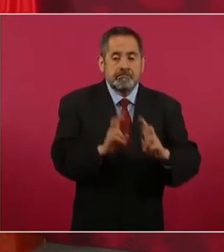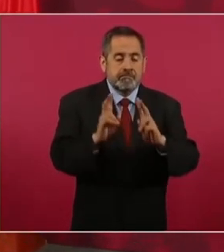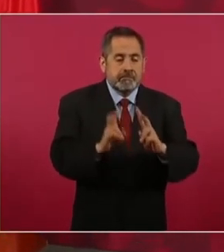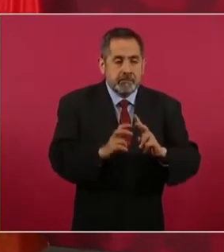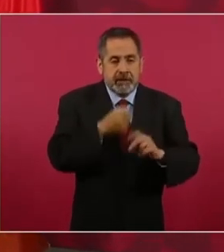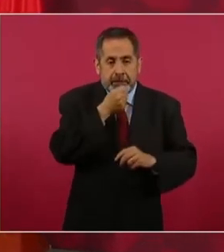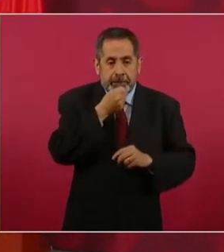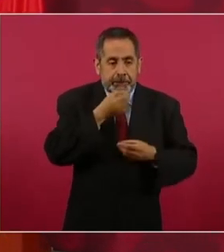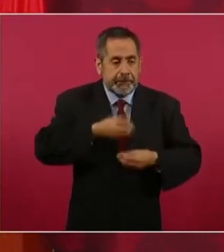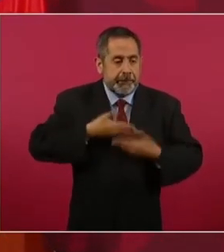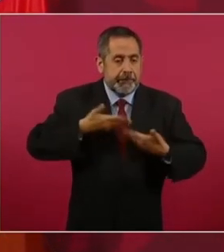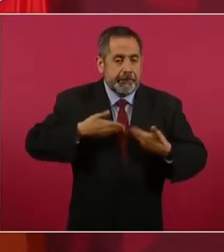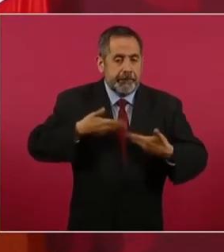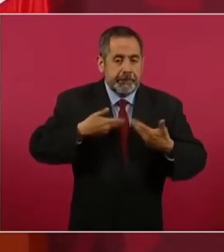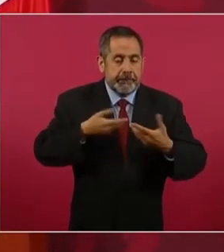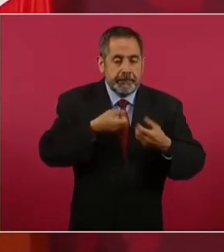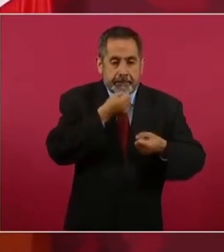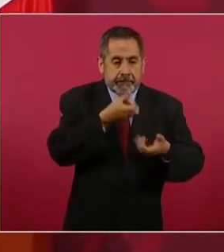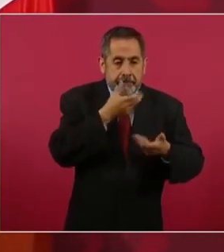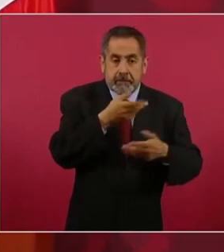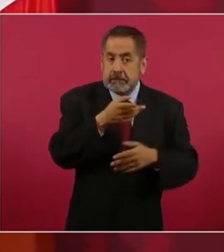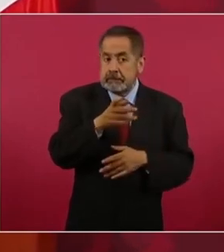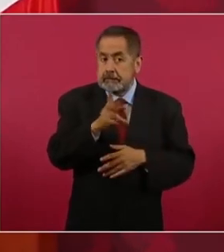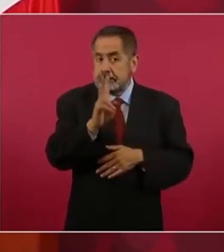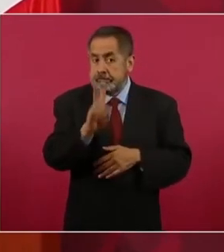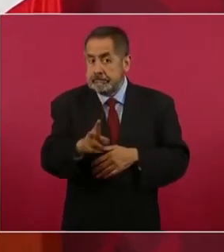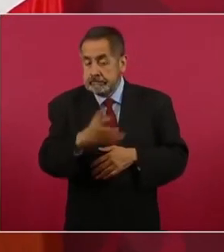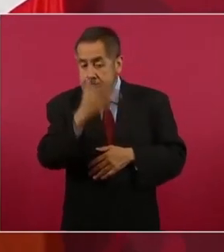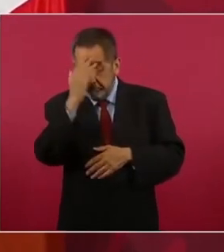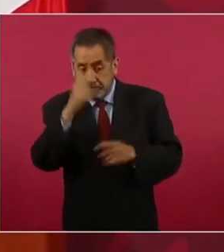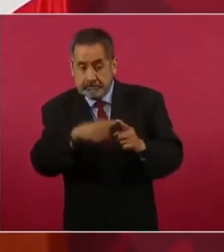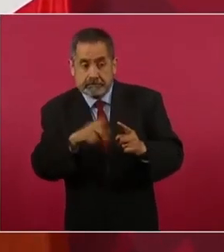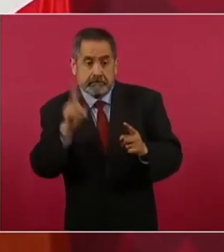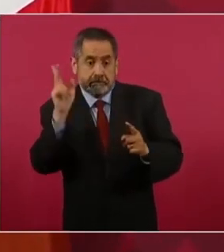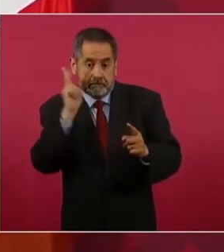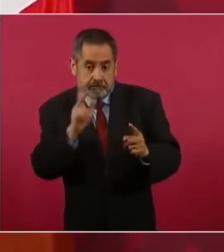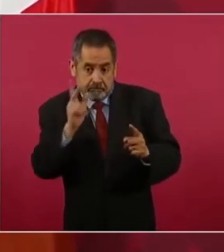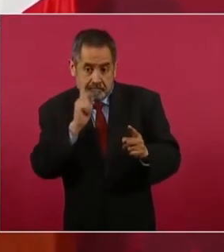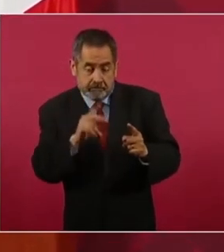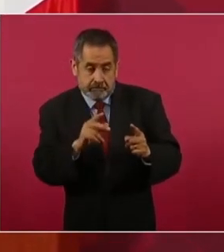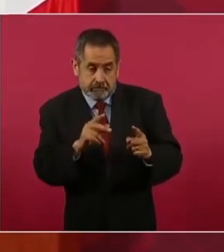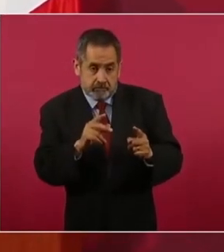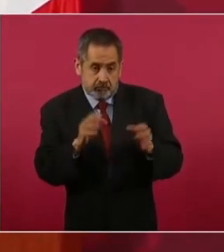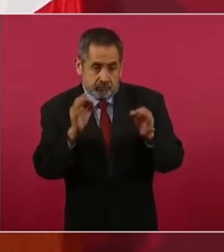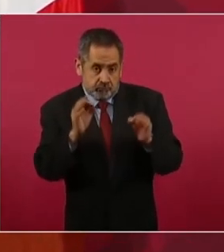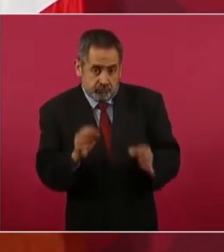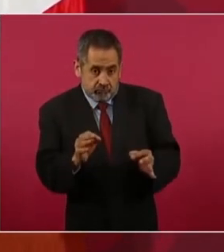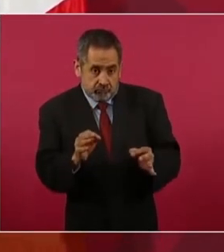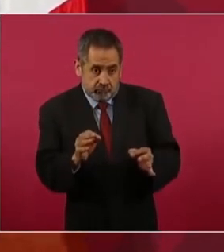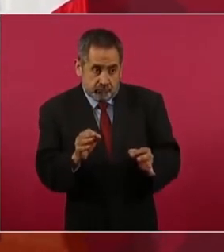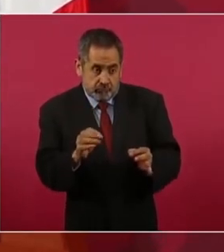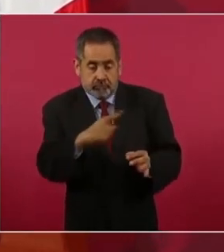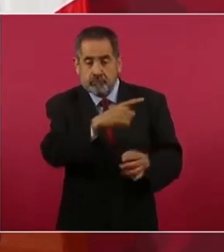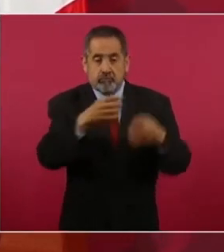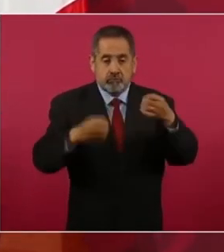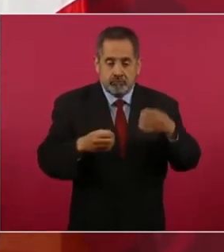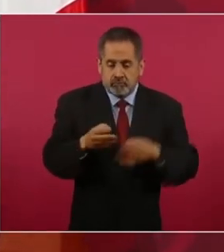sabe si esto es prueba, si se va a aceptar. Lo que sí